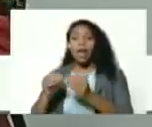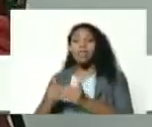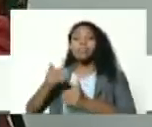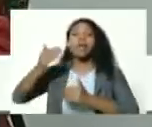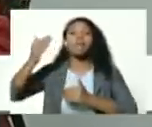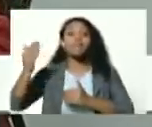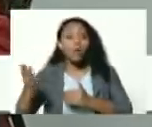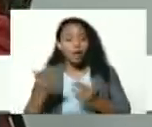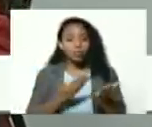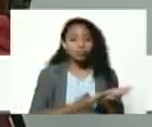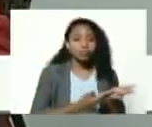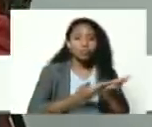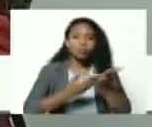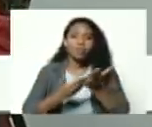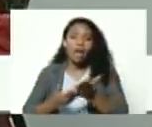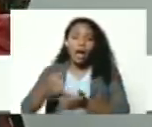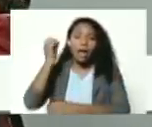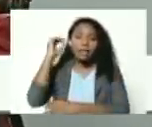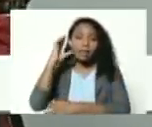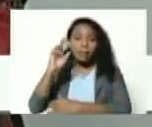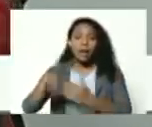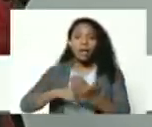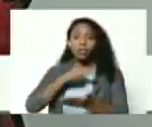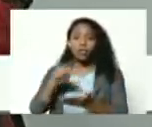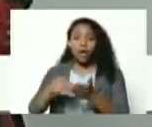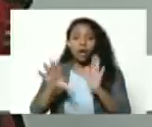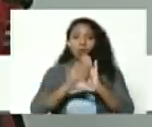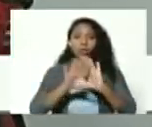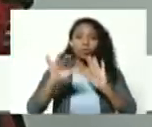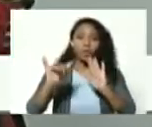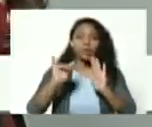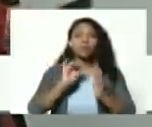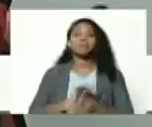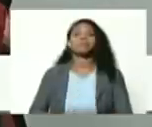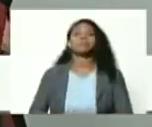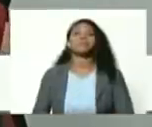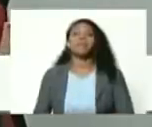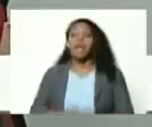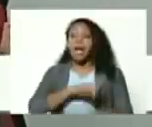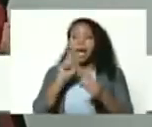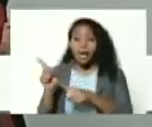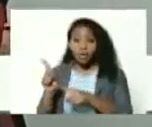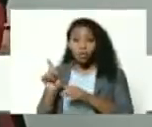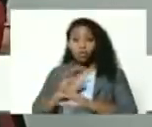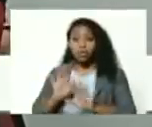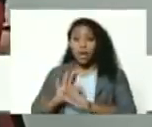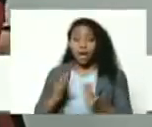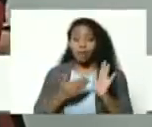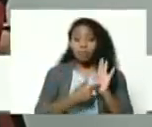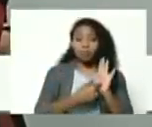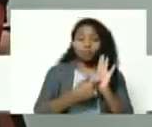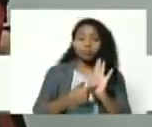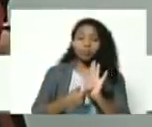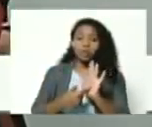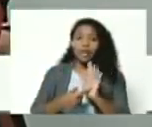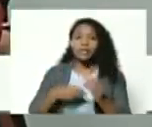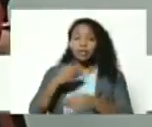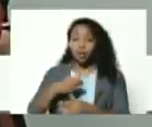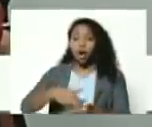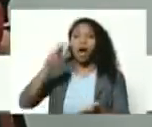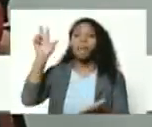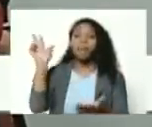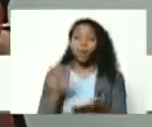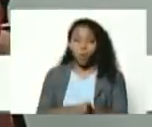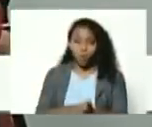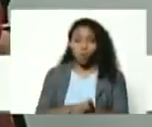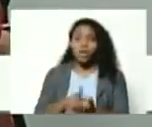planteamos en la Asamblea Nacional Constituyente eso estaba ahí planteado y y se aprobó ¿verdad? y se